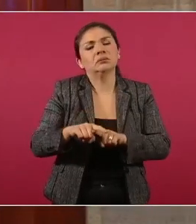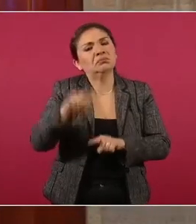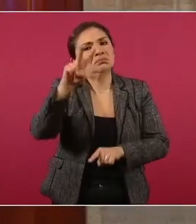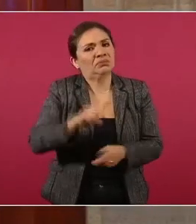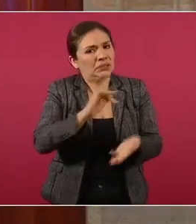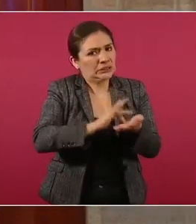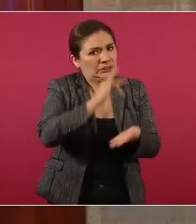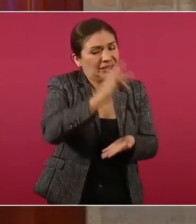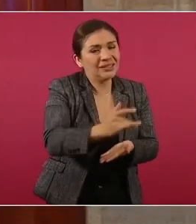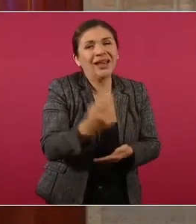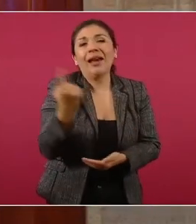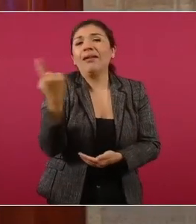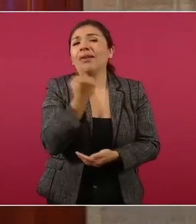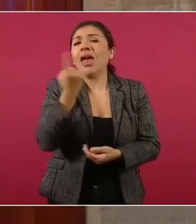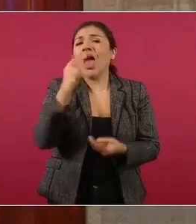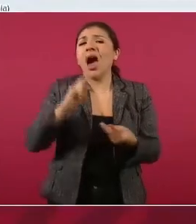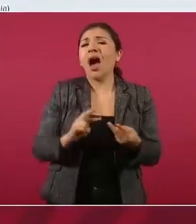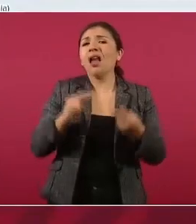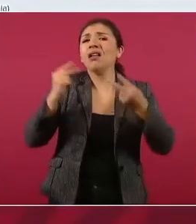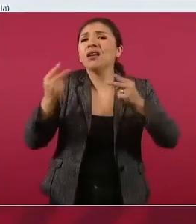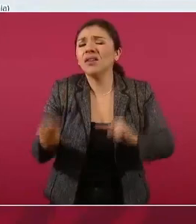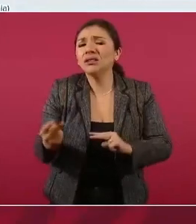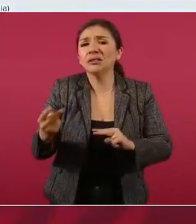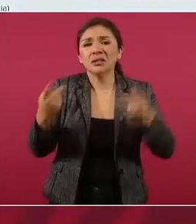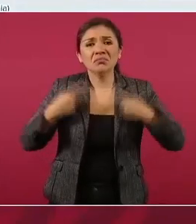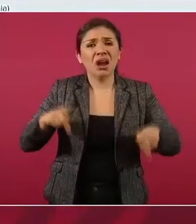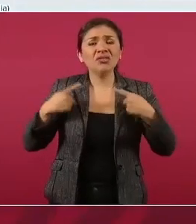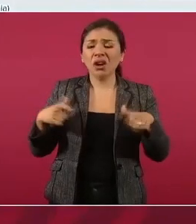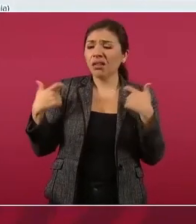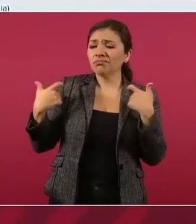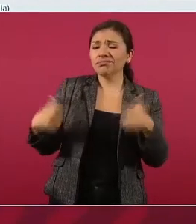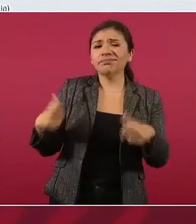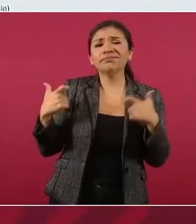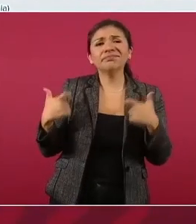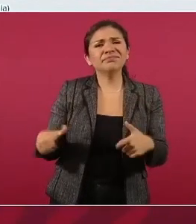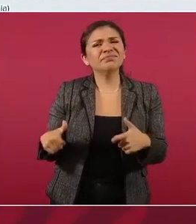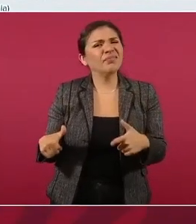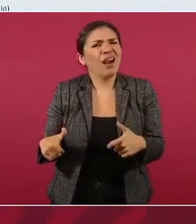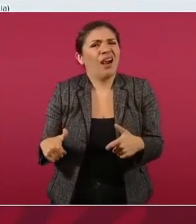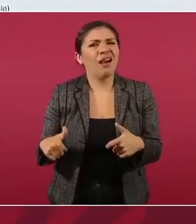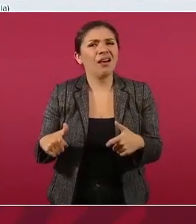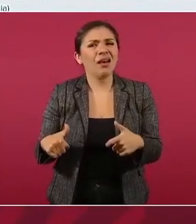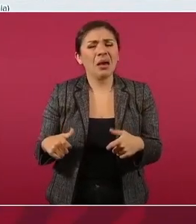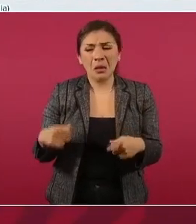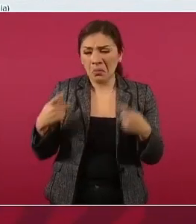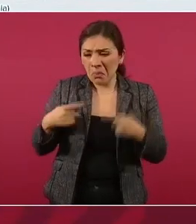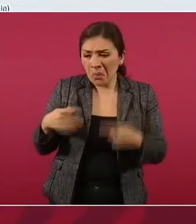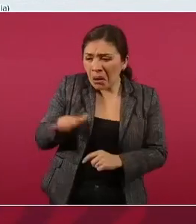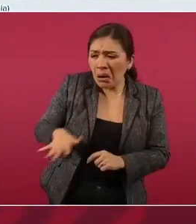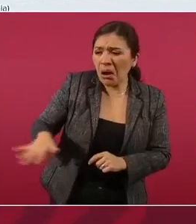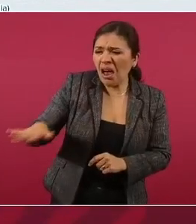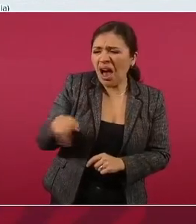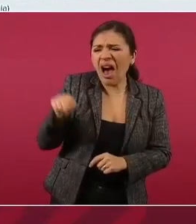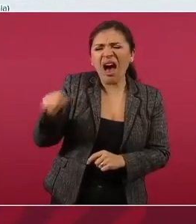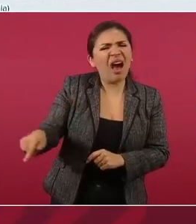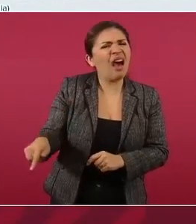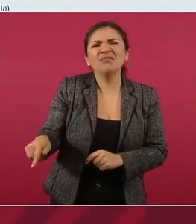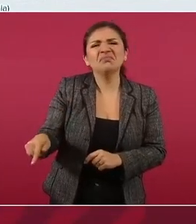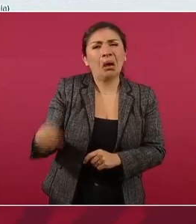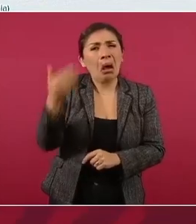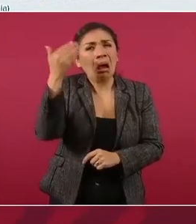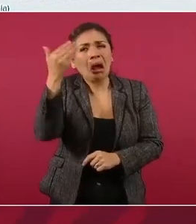muy contrario de lo que piensan los de arriba, que el pueblo es malagradecido.